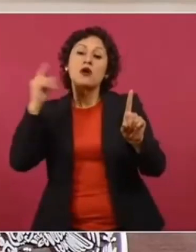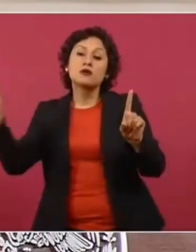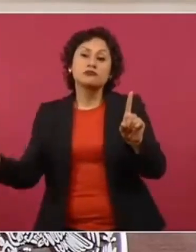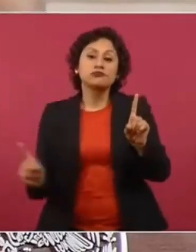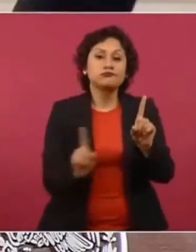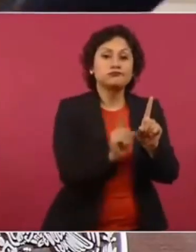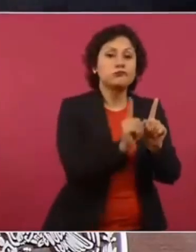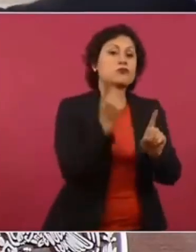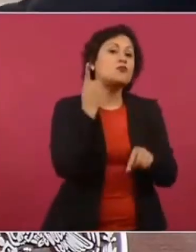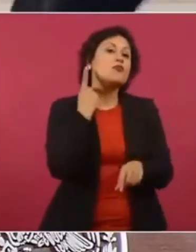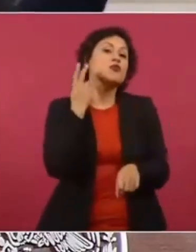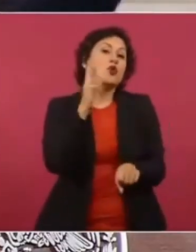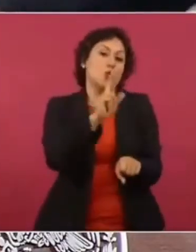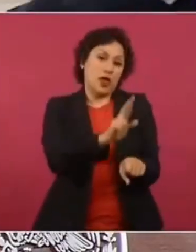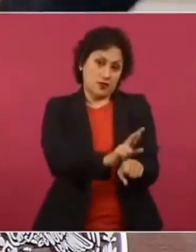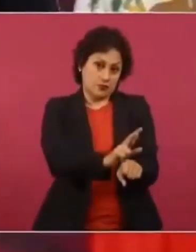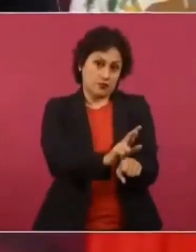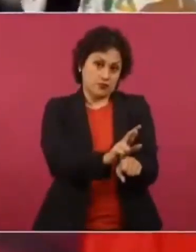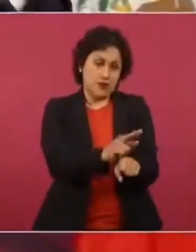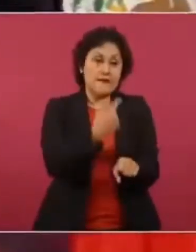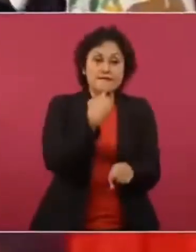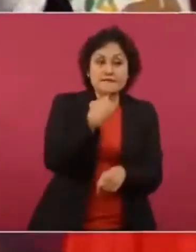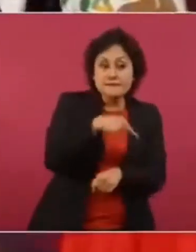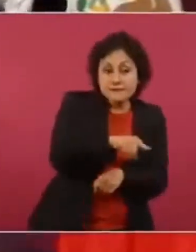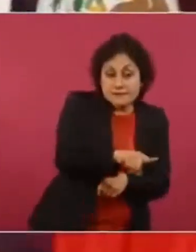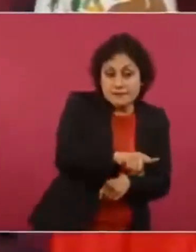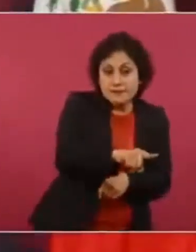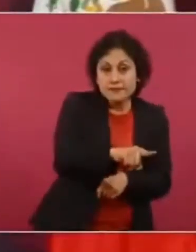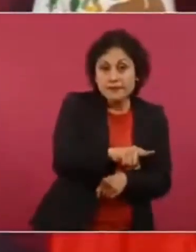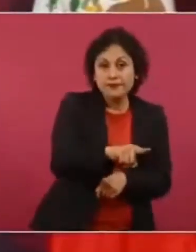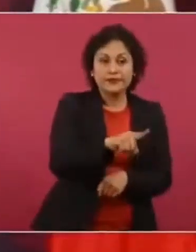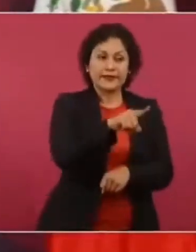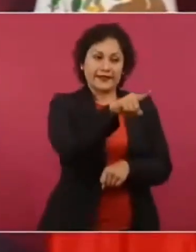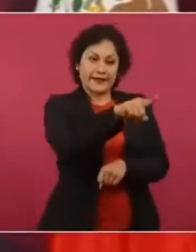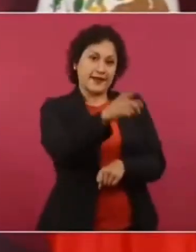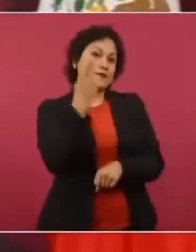Y me dice el procurador.